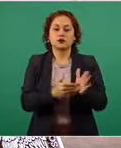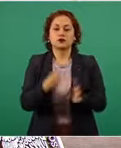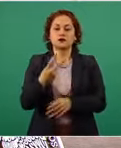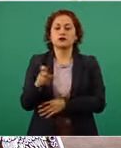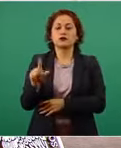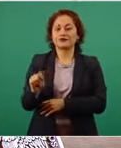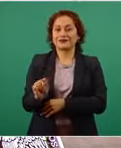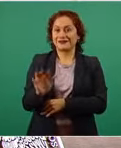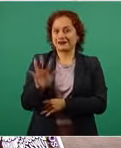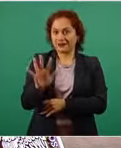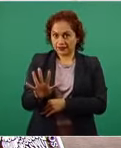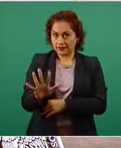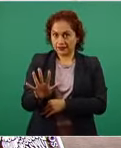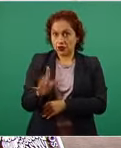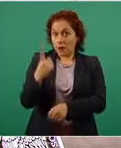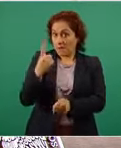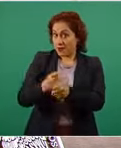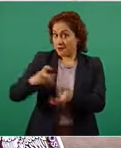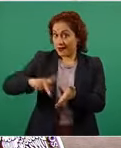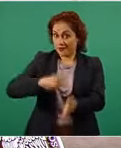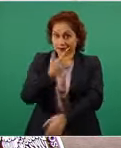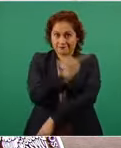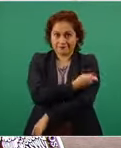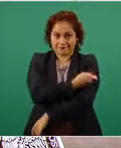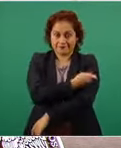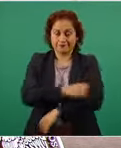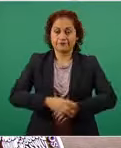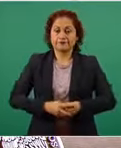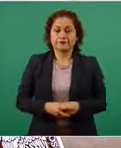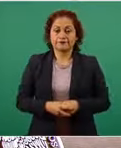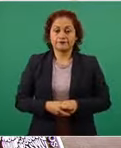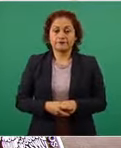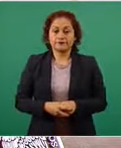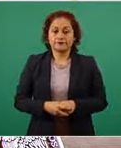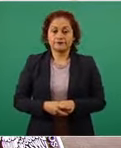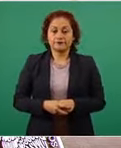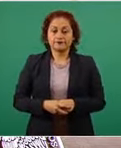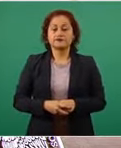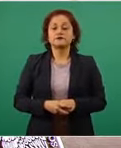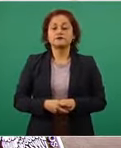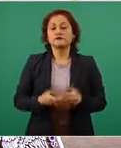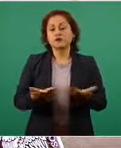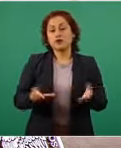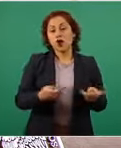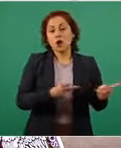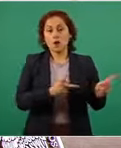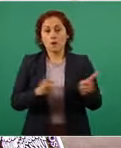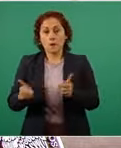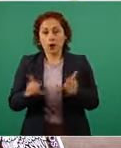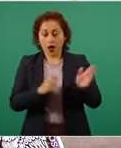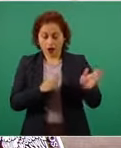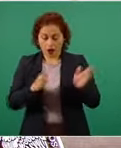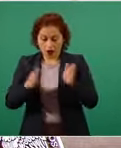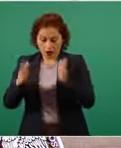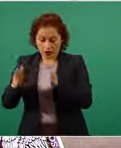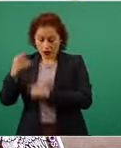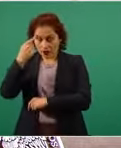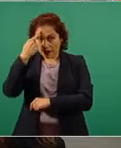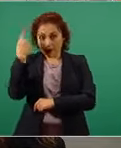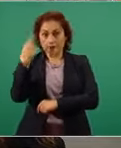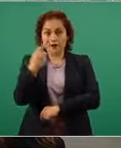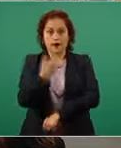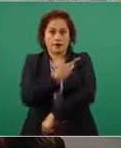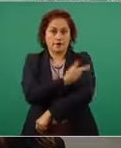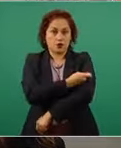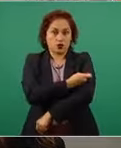con la primera dosis. La Estrategia Nacional de Vacunación nos mandata tener en la